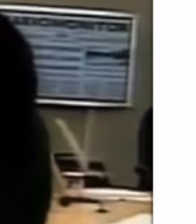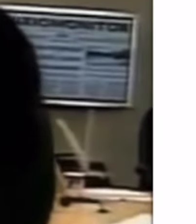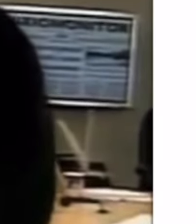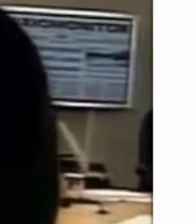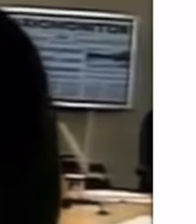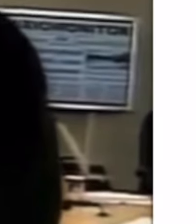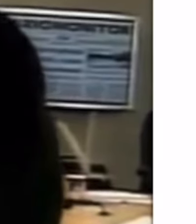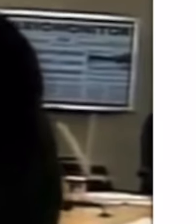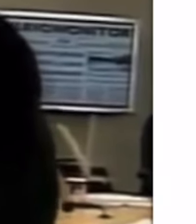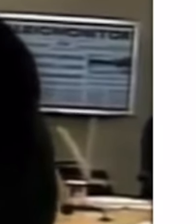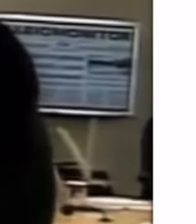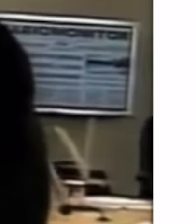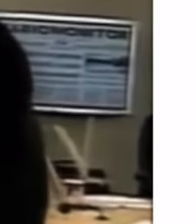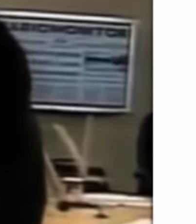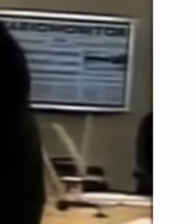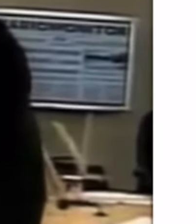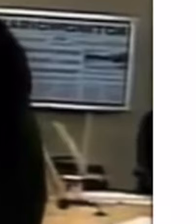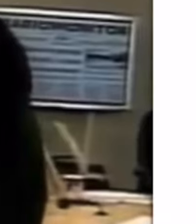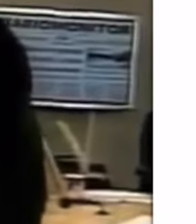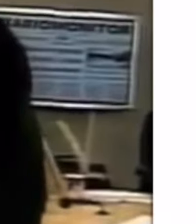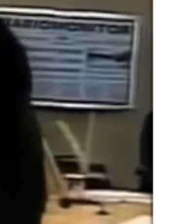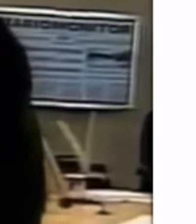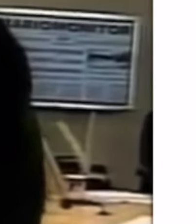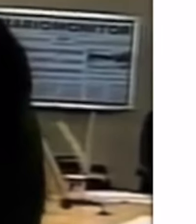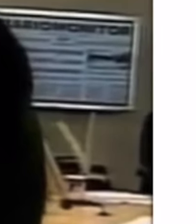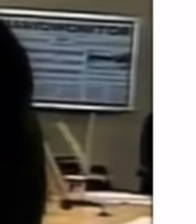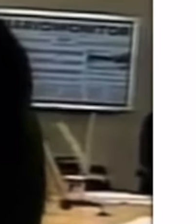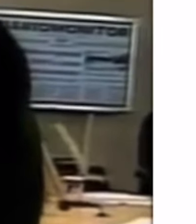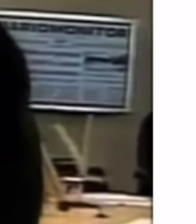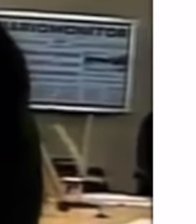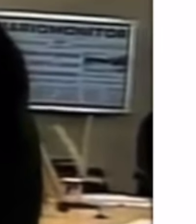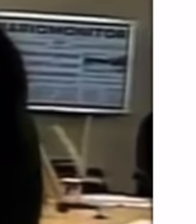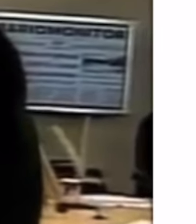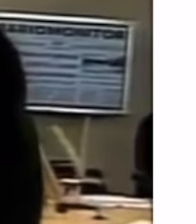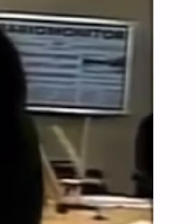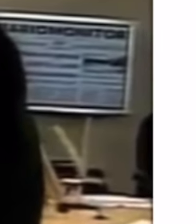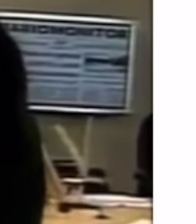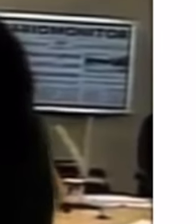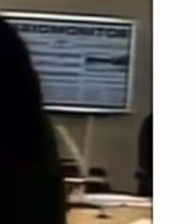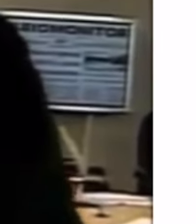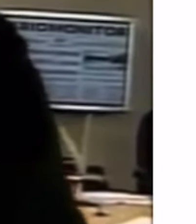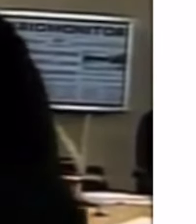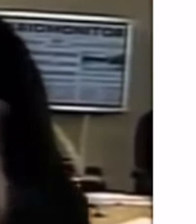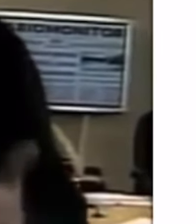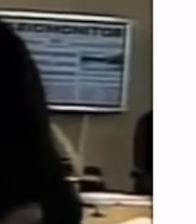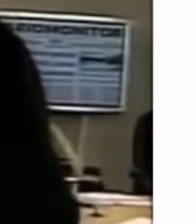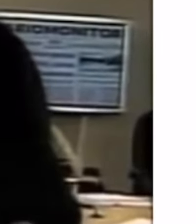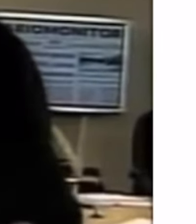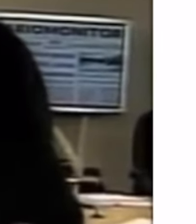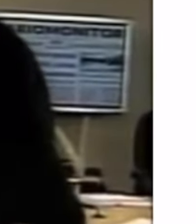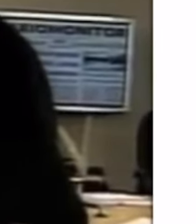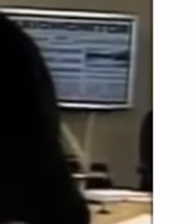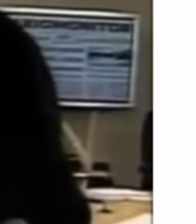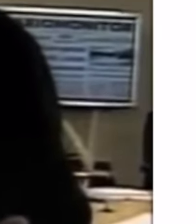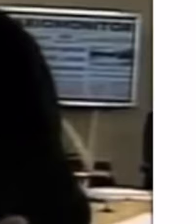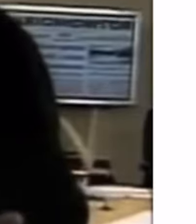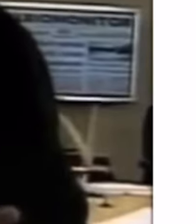supuesto no han estado interesados en lo que he dicho, es una industria desunida.